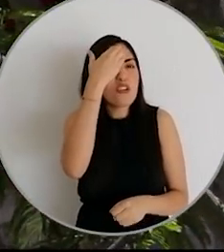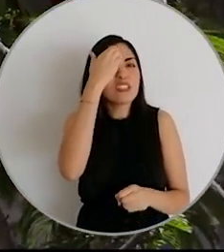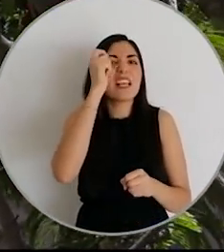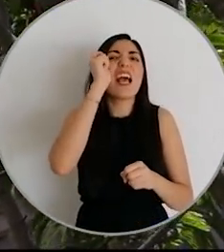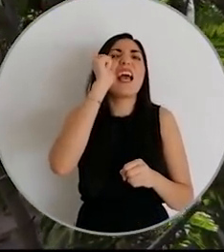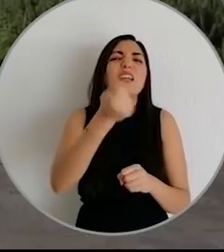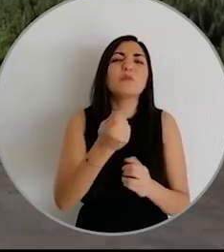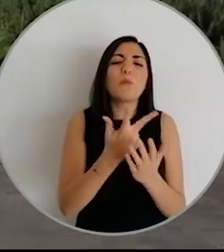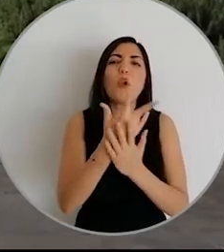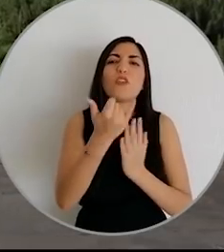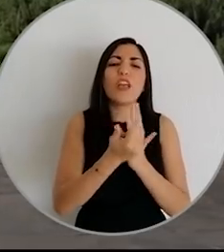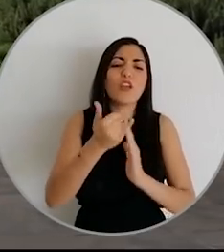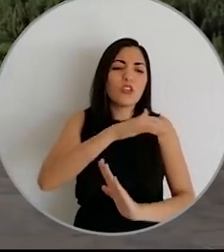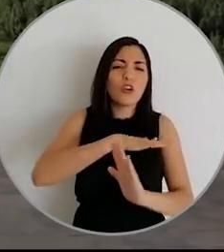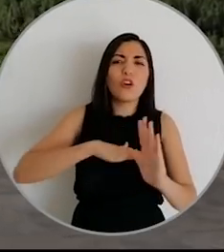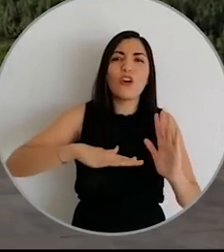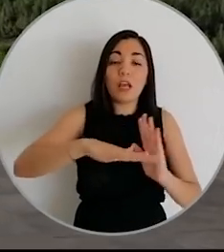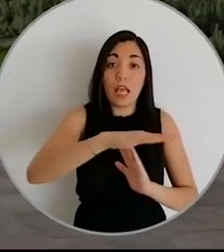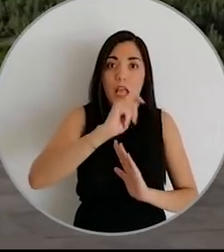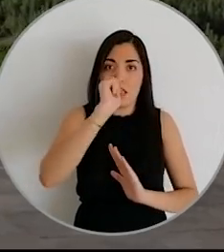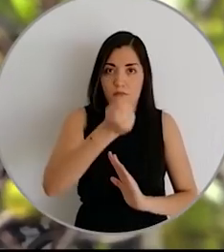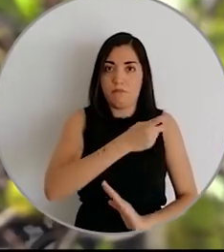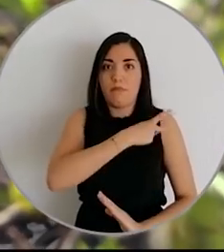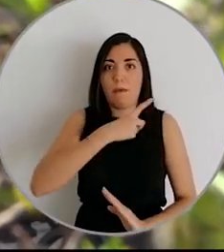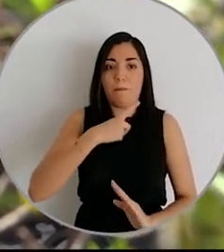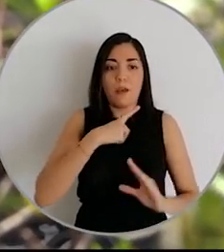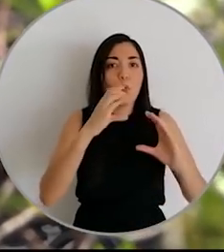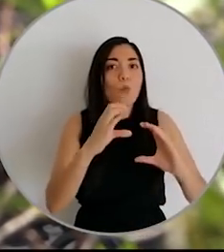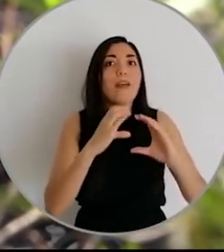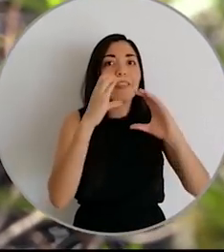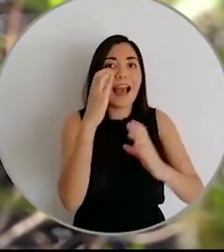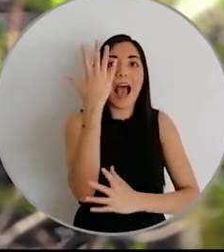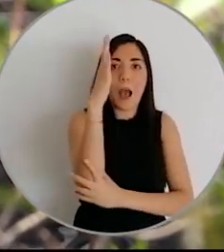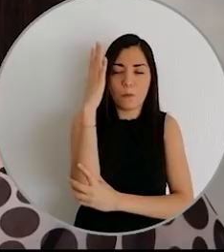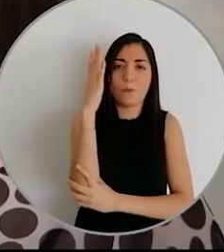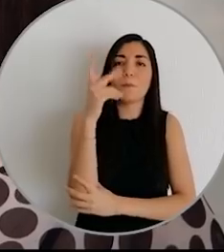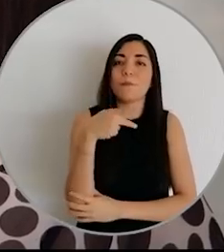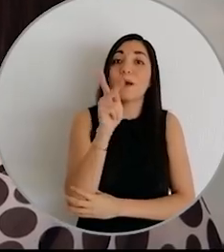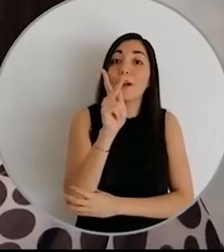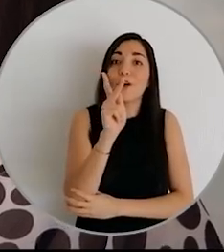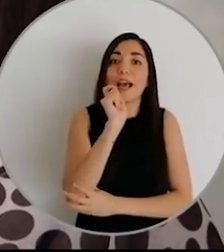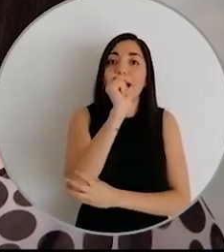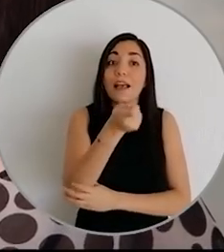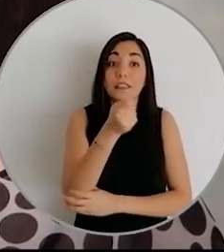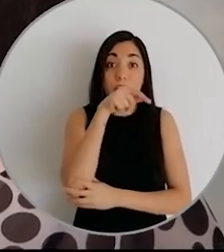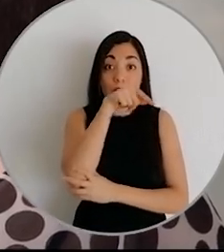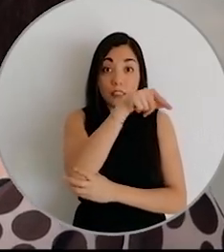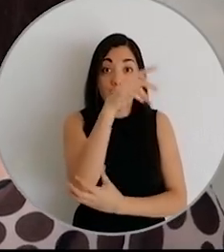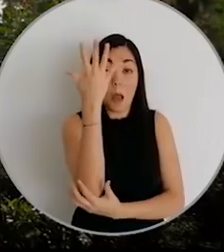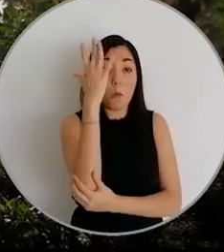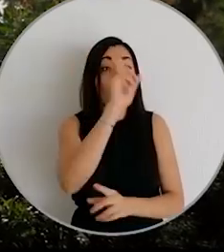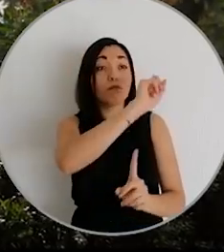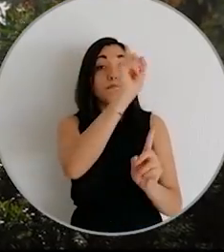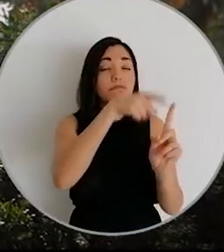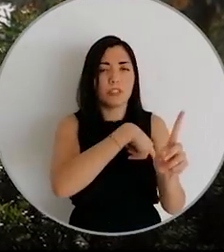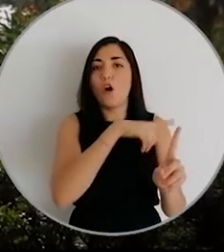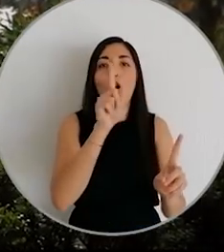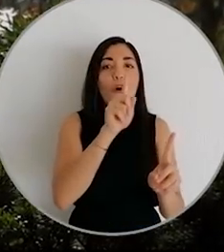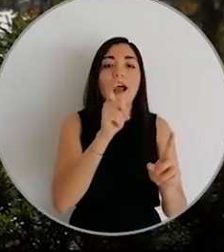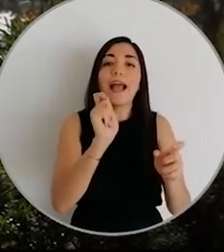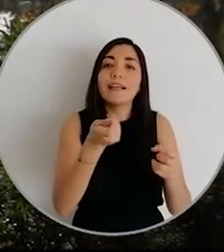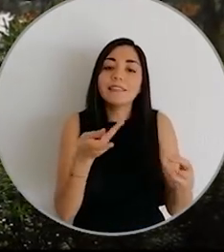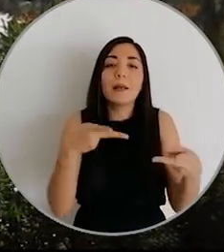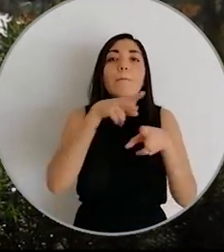Ciertamente todos estamos motivados por cuidar cada árbol que tenemos, pero tengan la certeza que serán sustituidos por